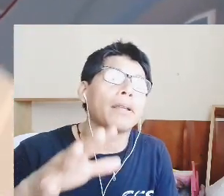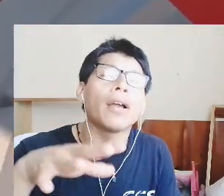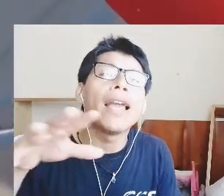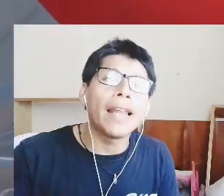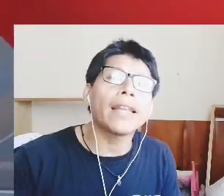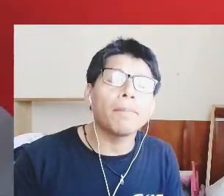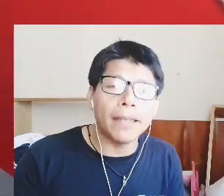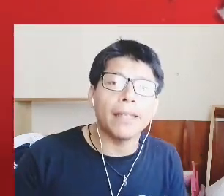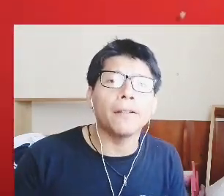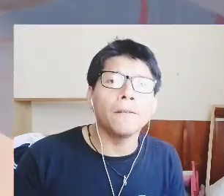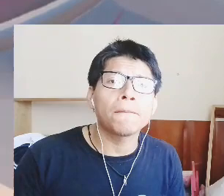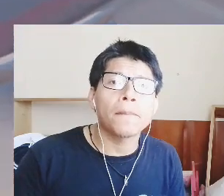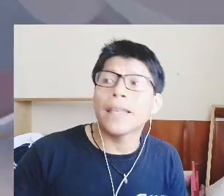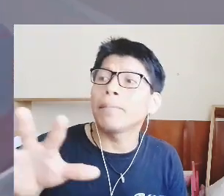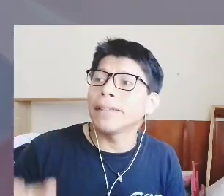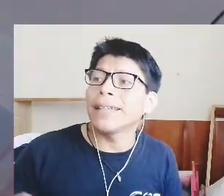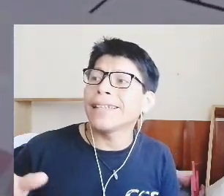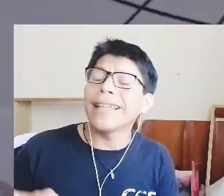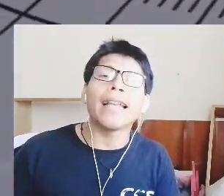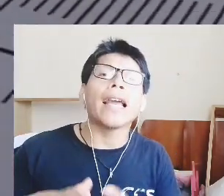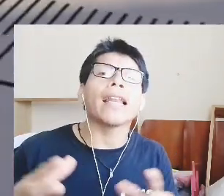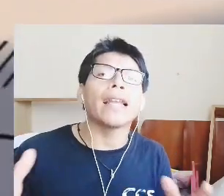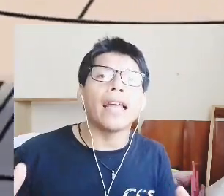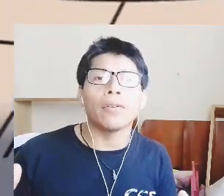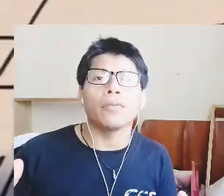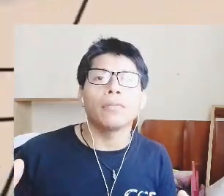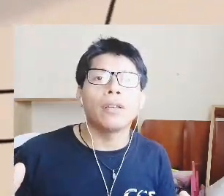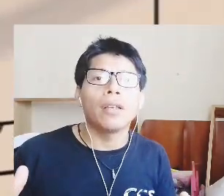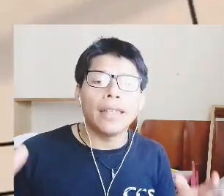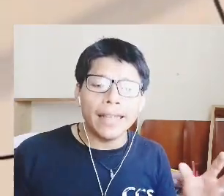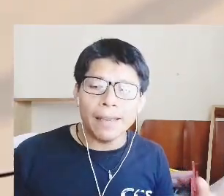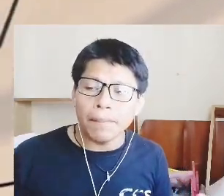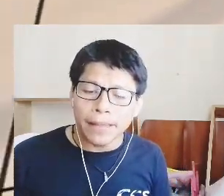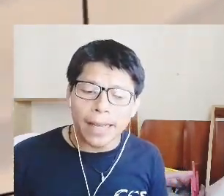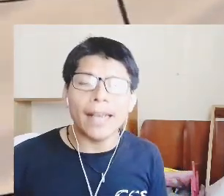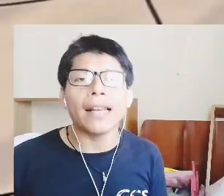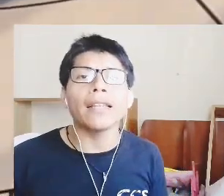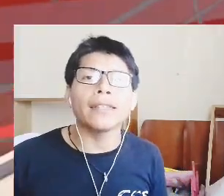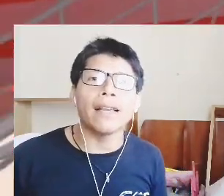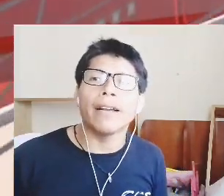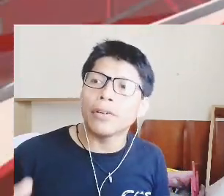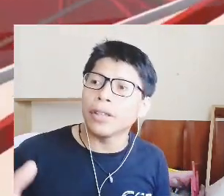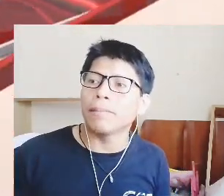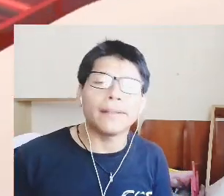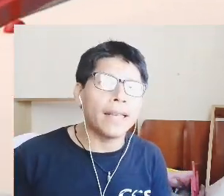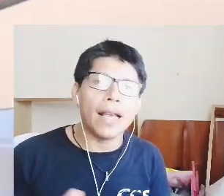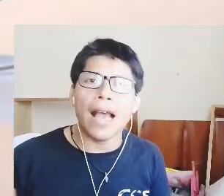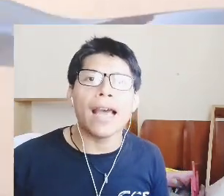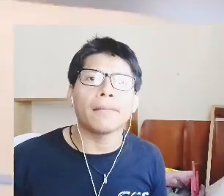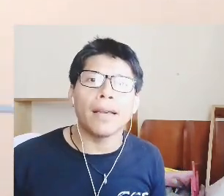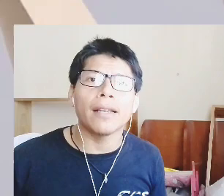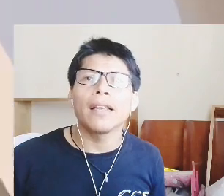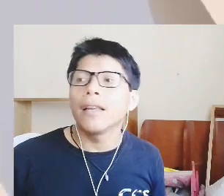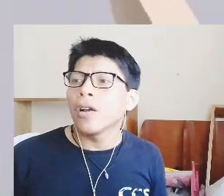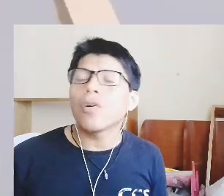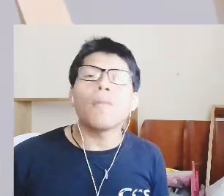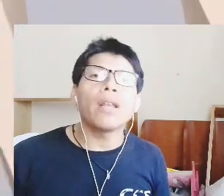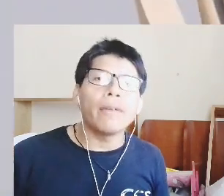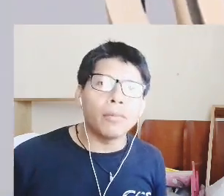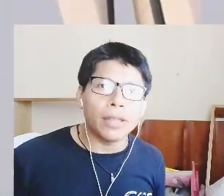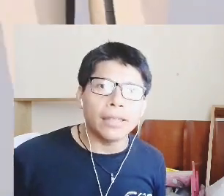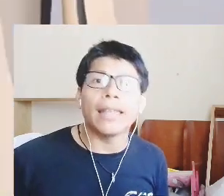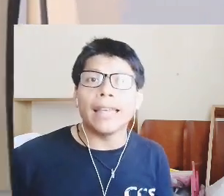perdón Enrique Peña Nieto y el presidente tiene que arreglarlo tiene que empezar a agarrar desde abajo y empezar a armar